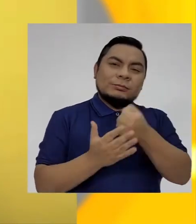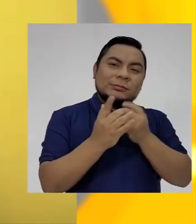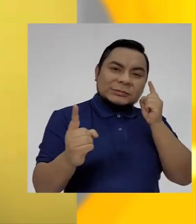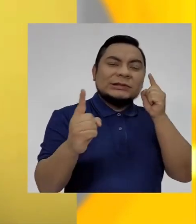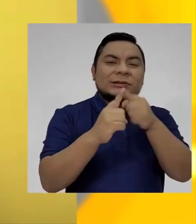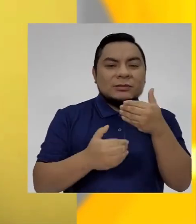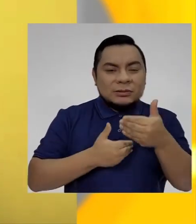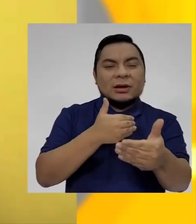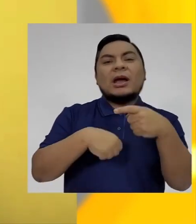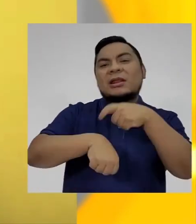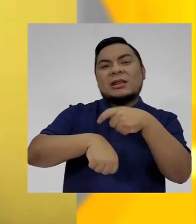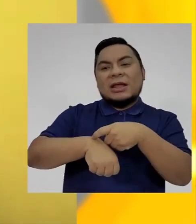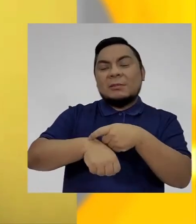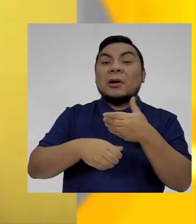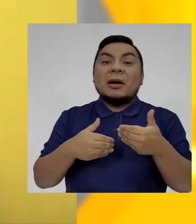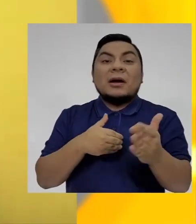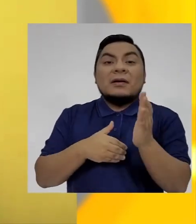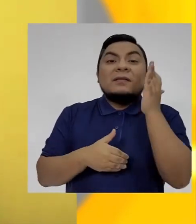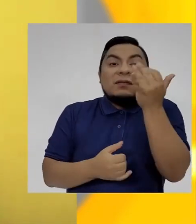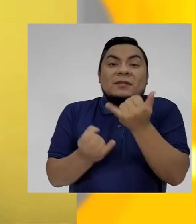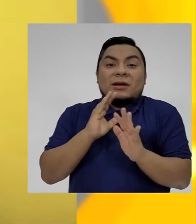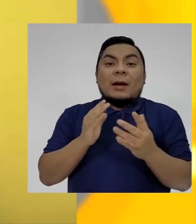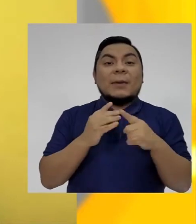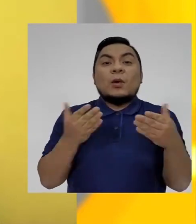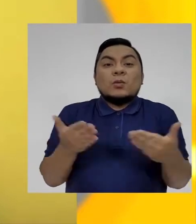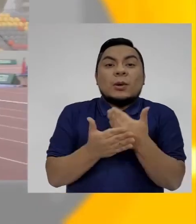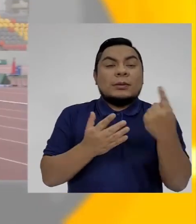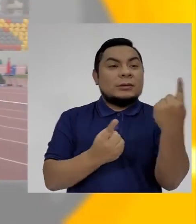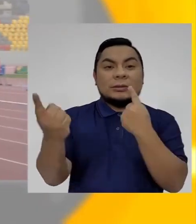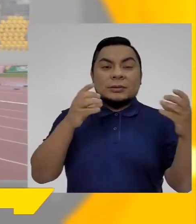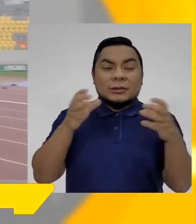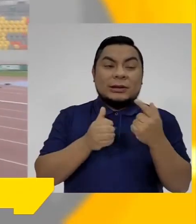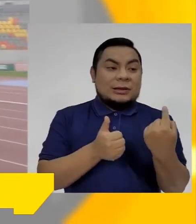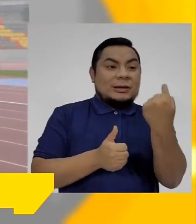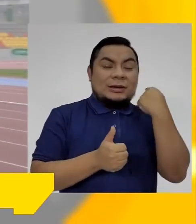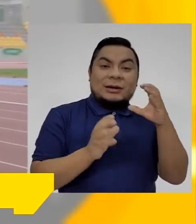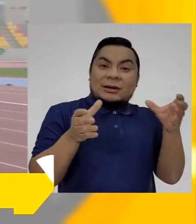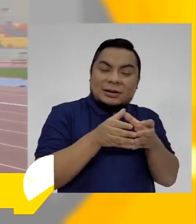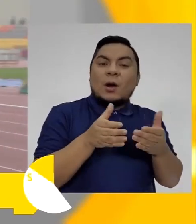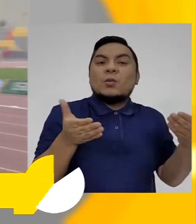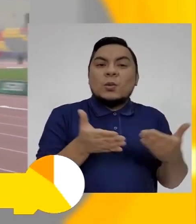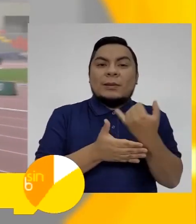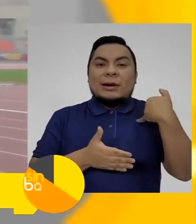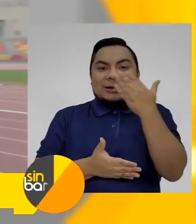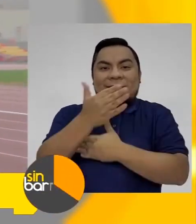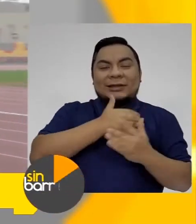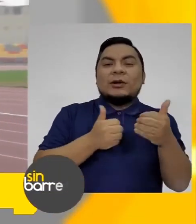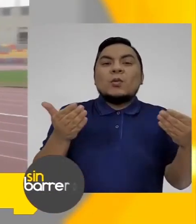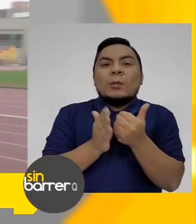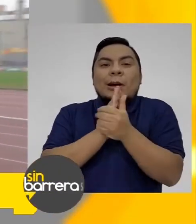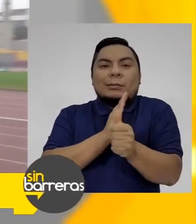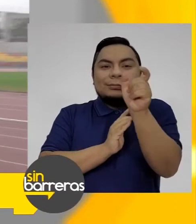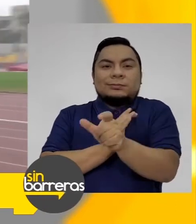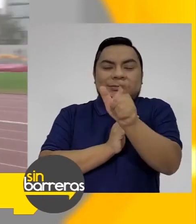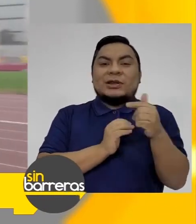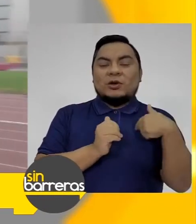porque todos tenemos un tiempo Entonces detrás de nosotros deberían venir otros talentos